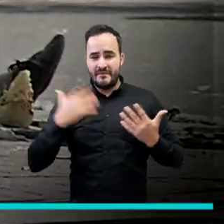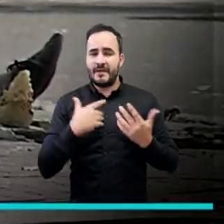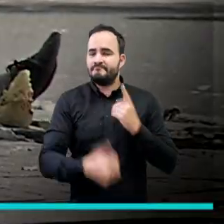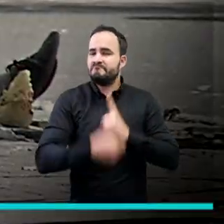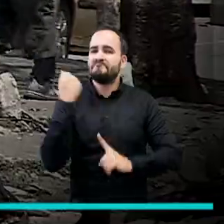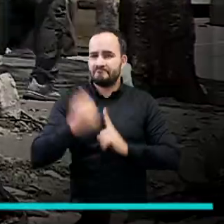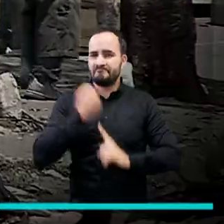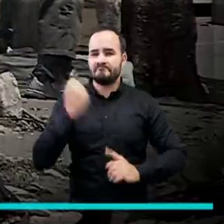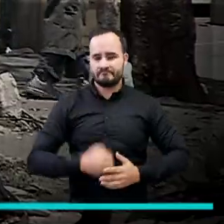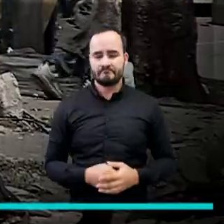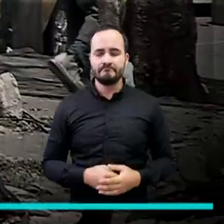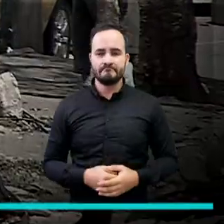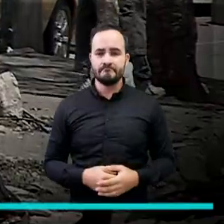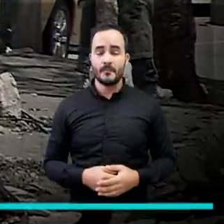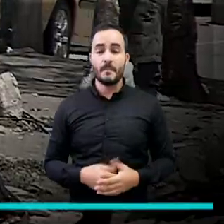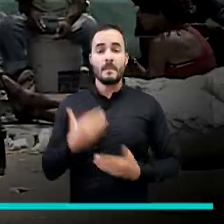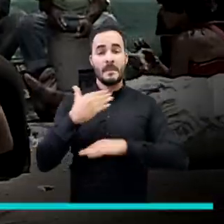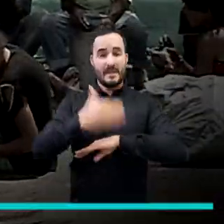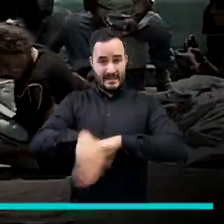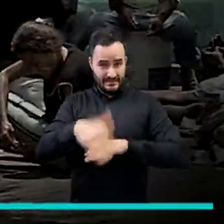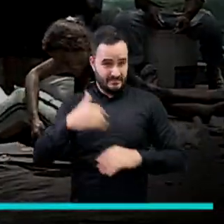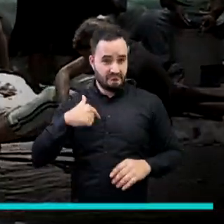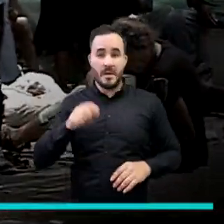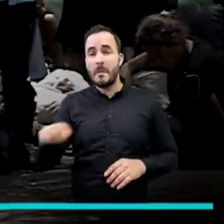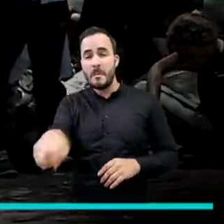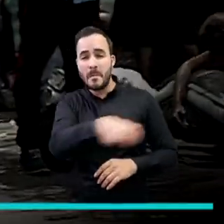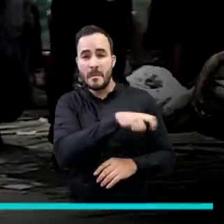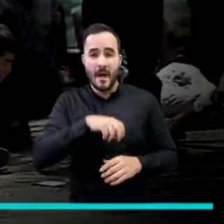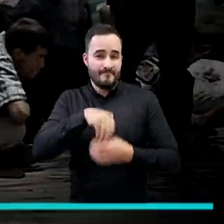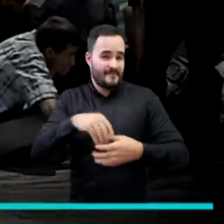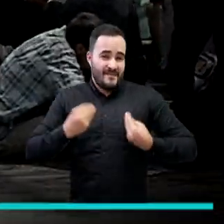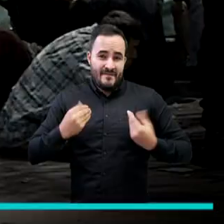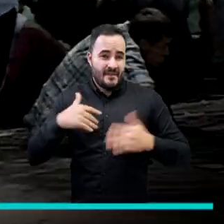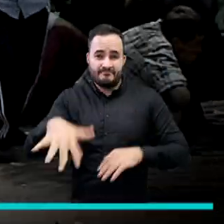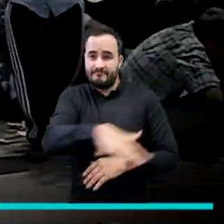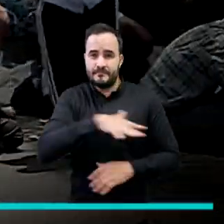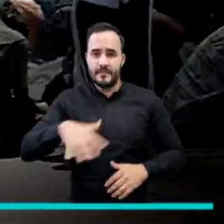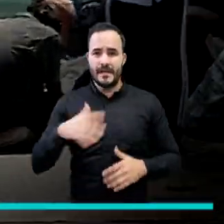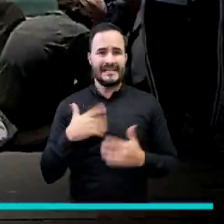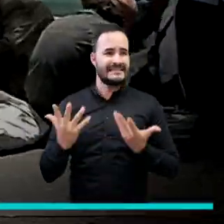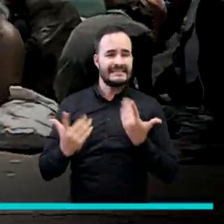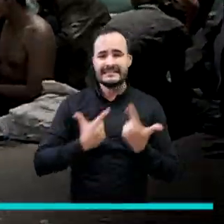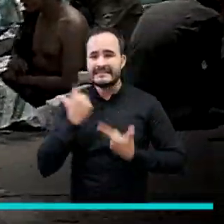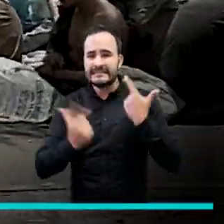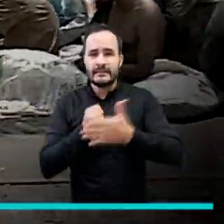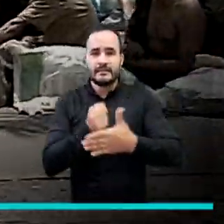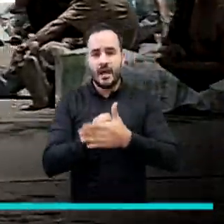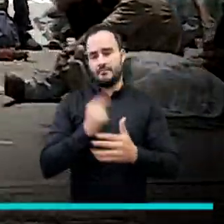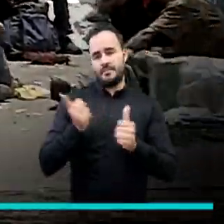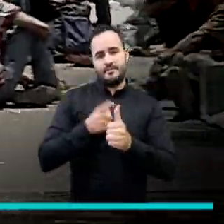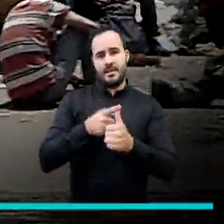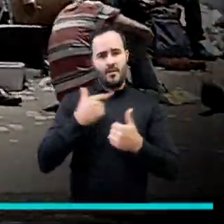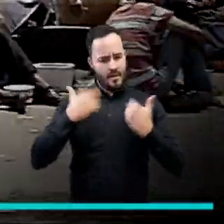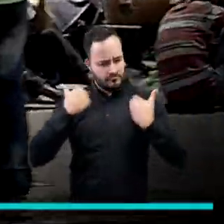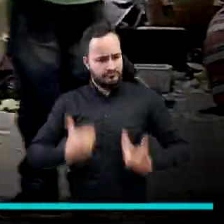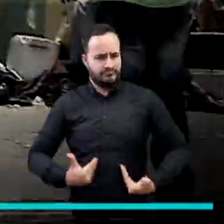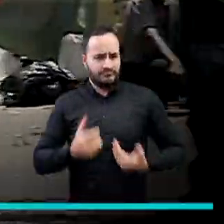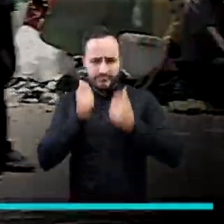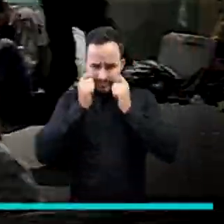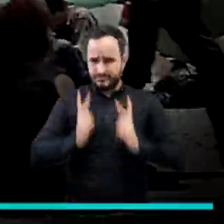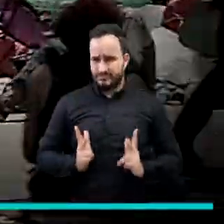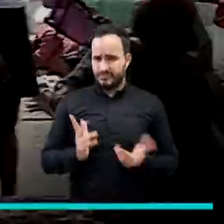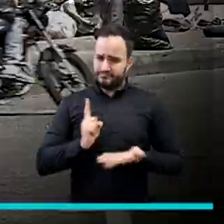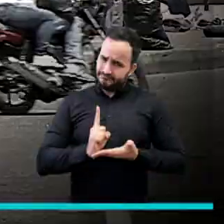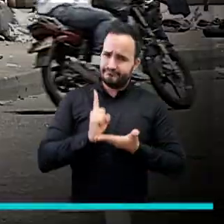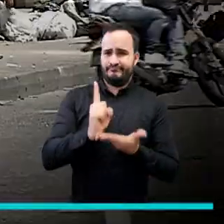esa. En la calle, de la única forma que usted puede sobrevivir es eso, haciéndose valer como persona, como hombre,